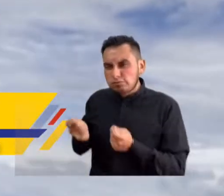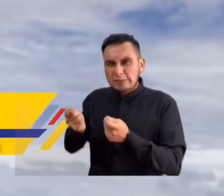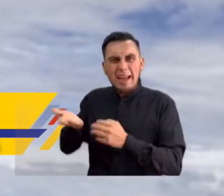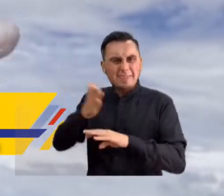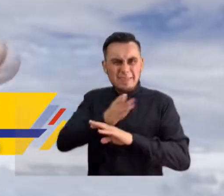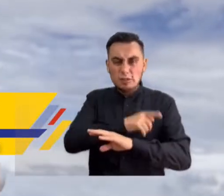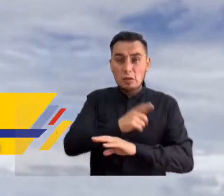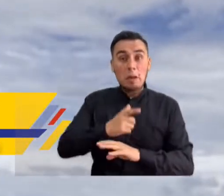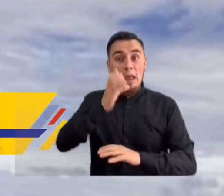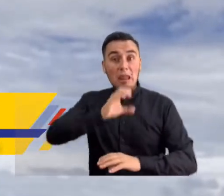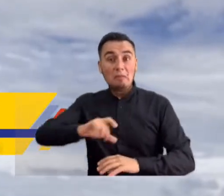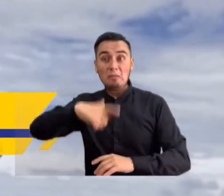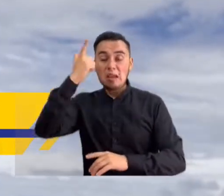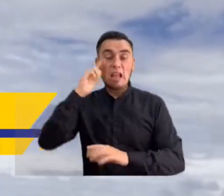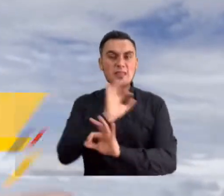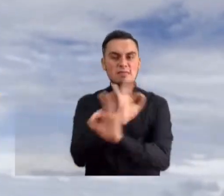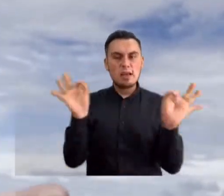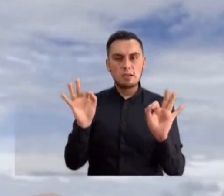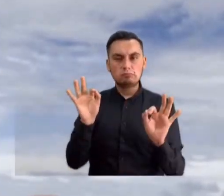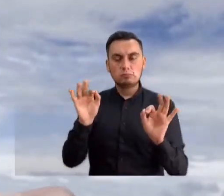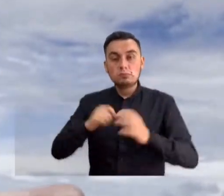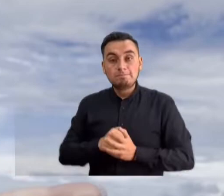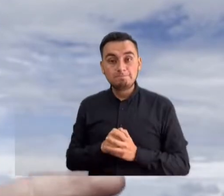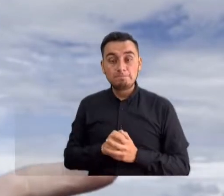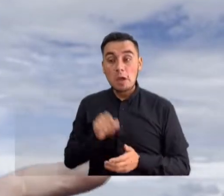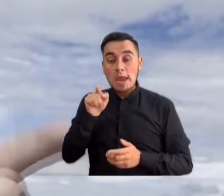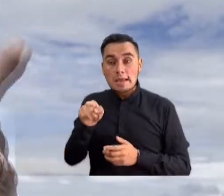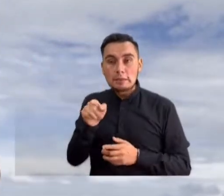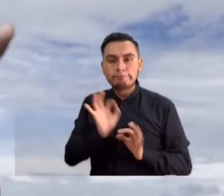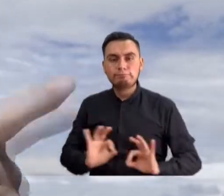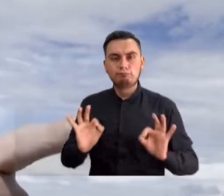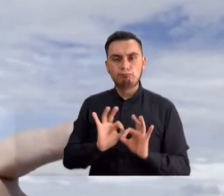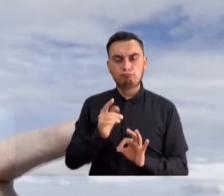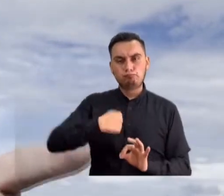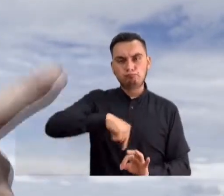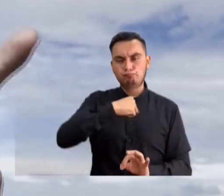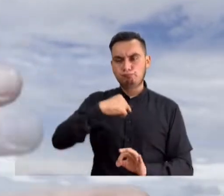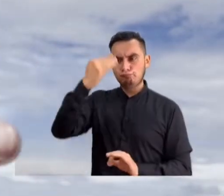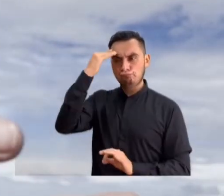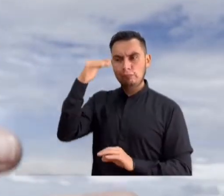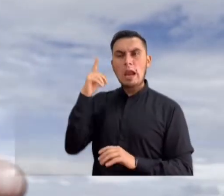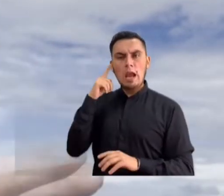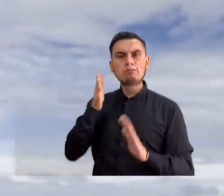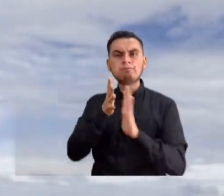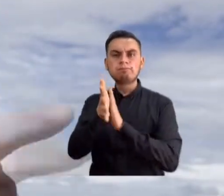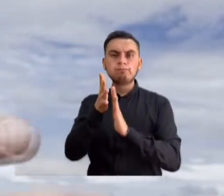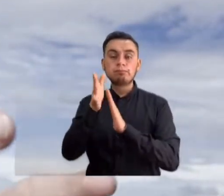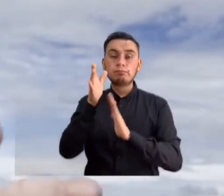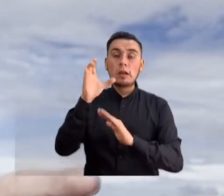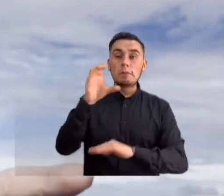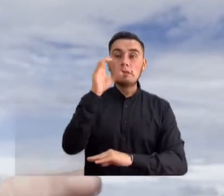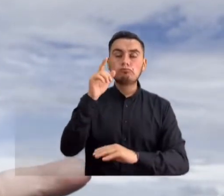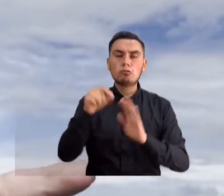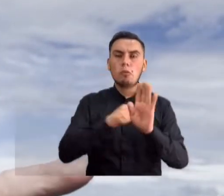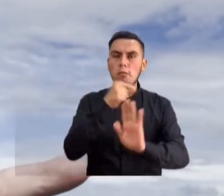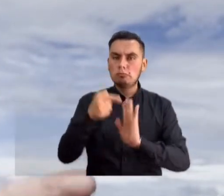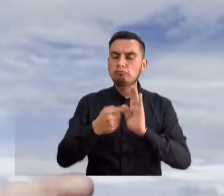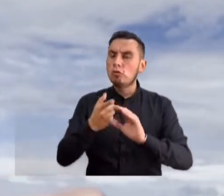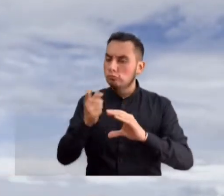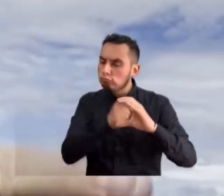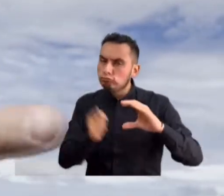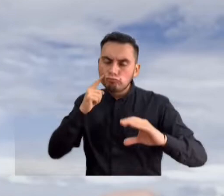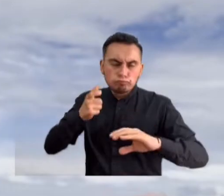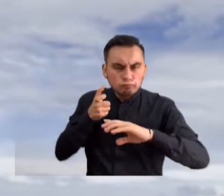han visto en No Más Elefantes, Blancos o Obras Inconclusas. Y ahí es en donde se le dice al país que la